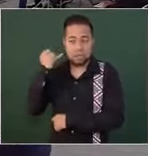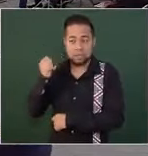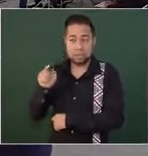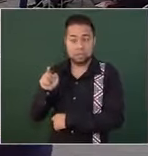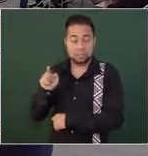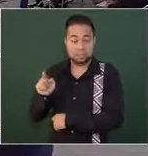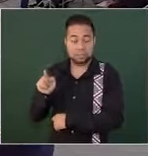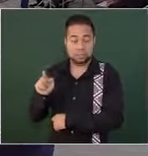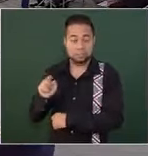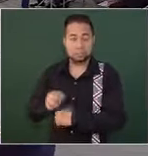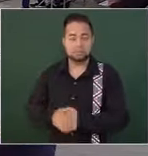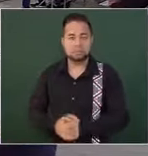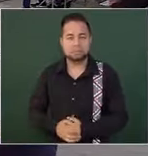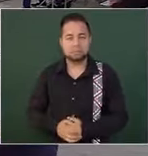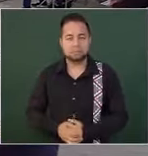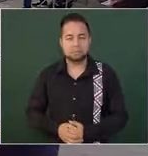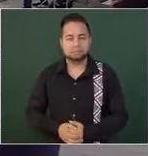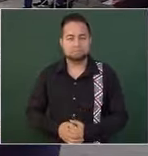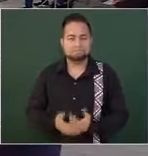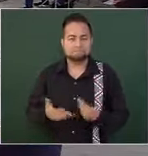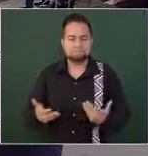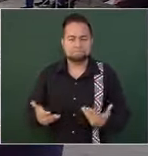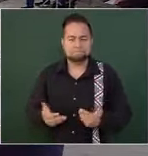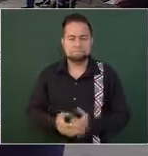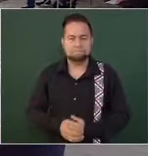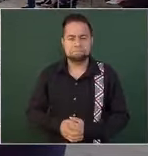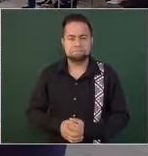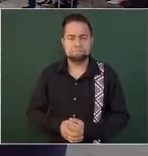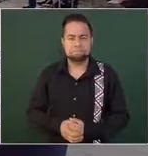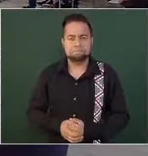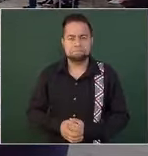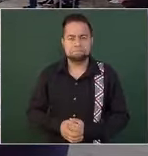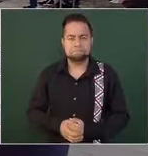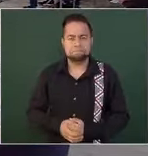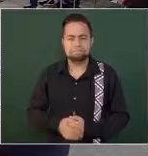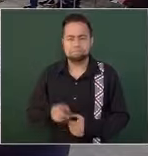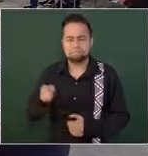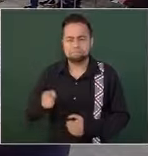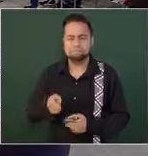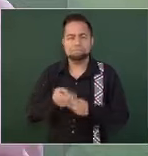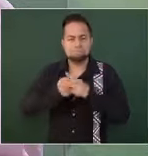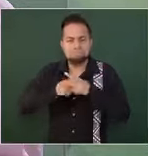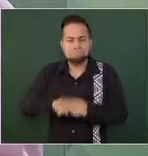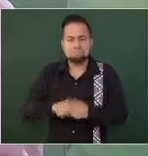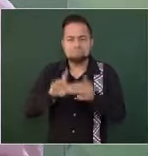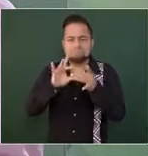sea el que introduzca